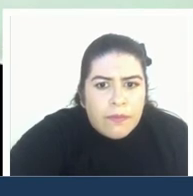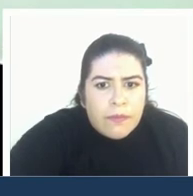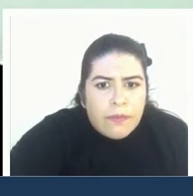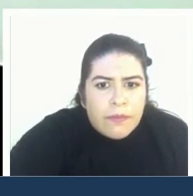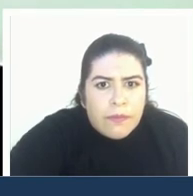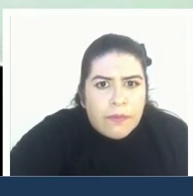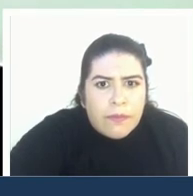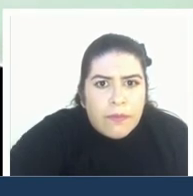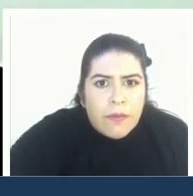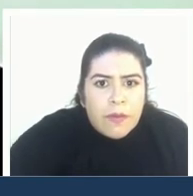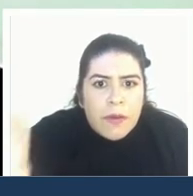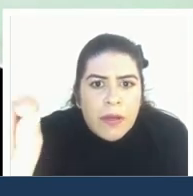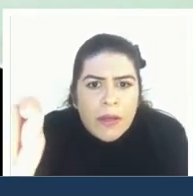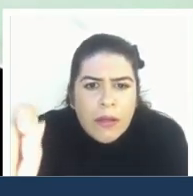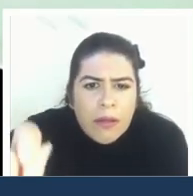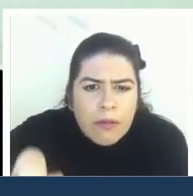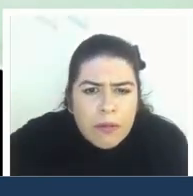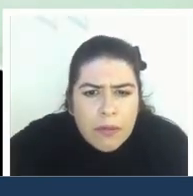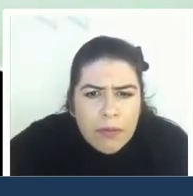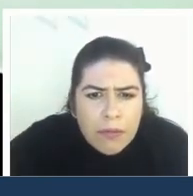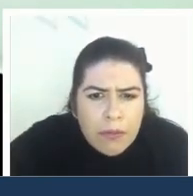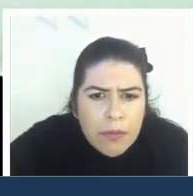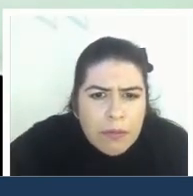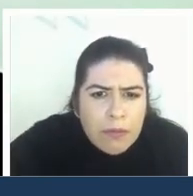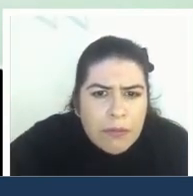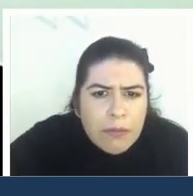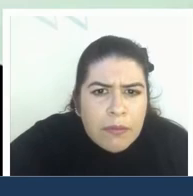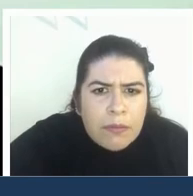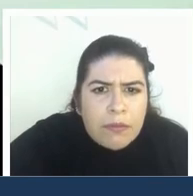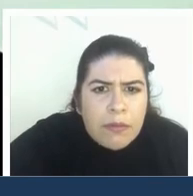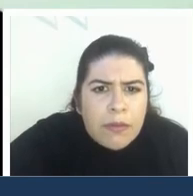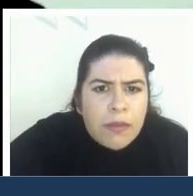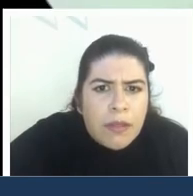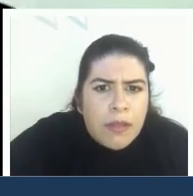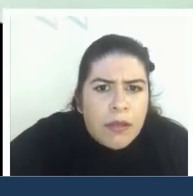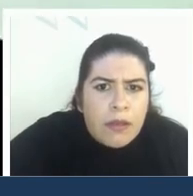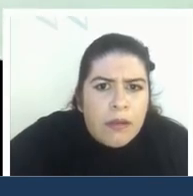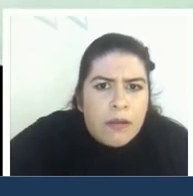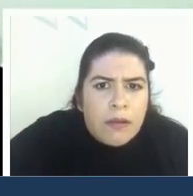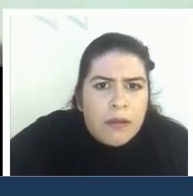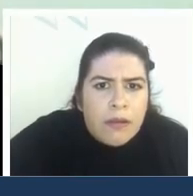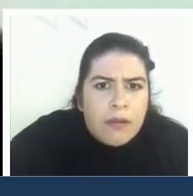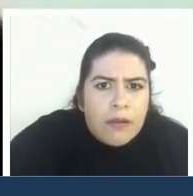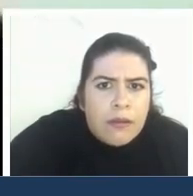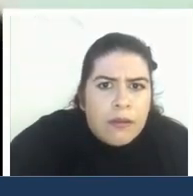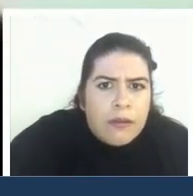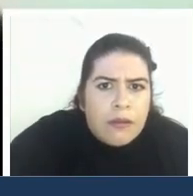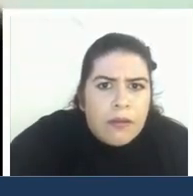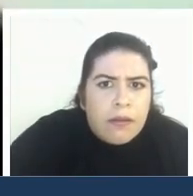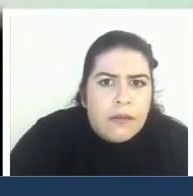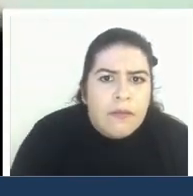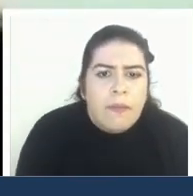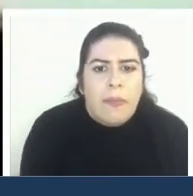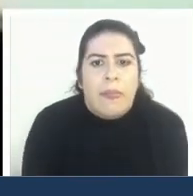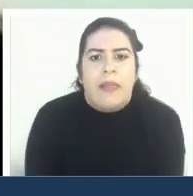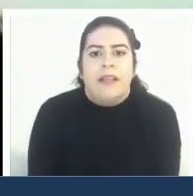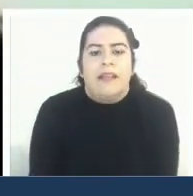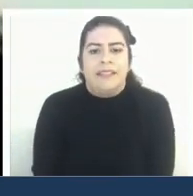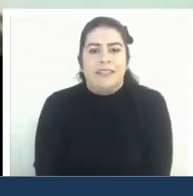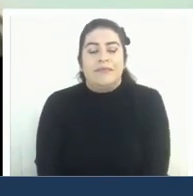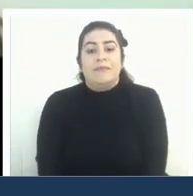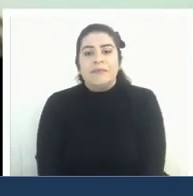lo mío un poco distinto pensaba yo pero ahora encontré tantos puntos comunes que